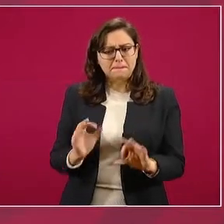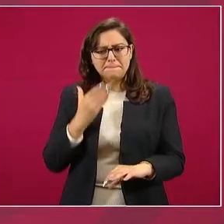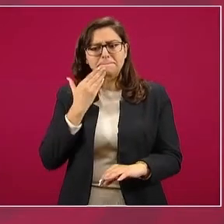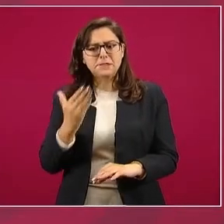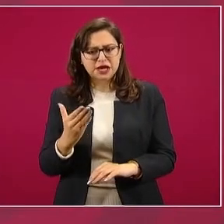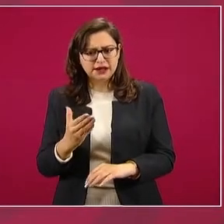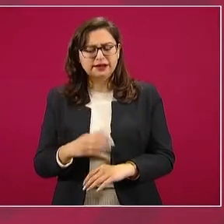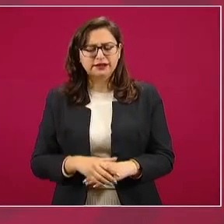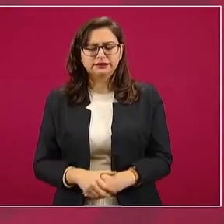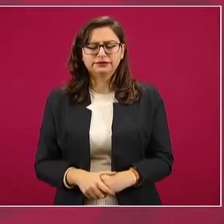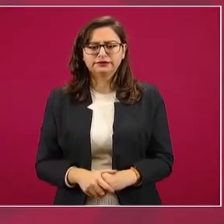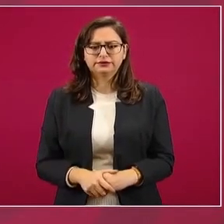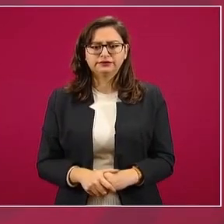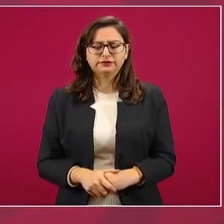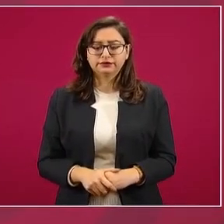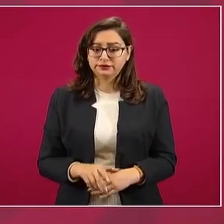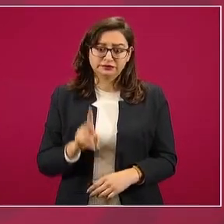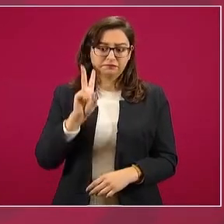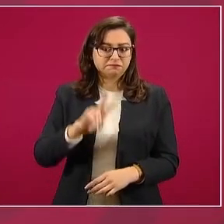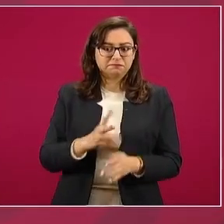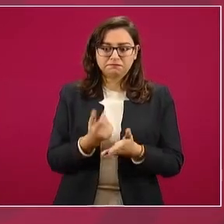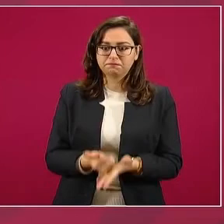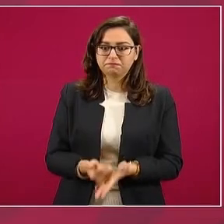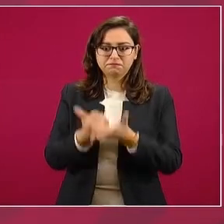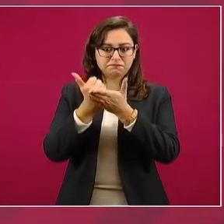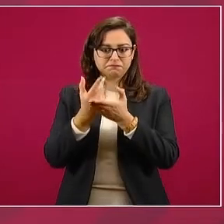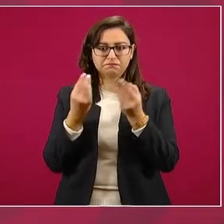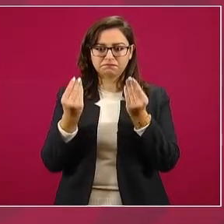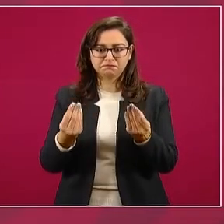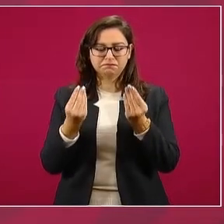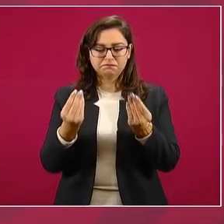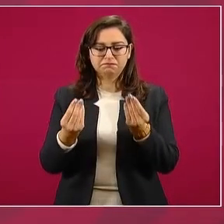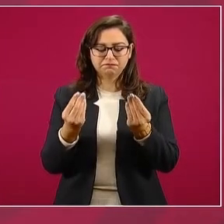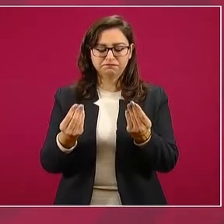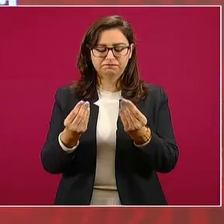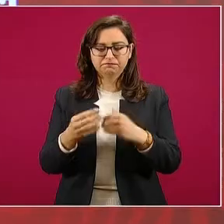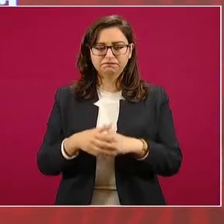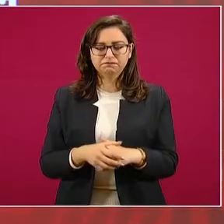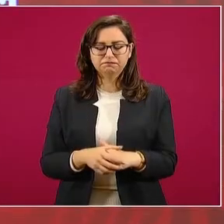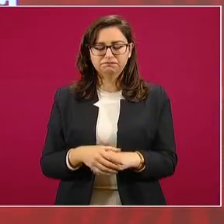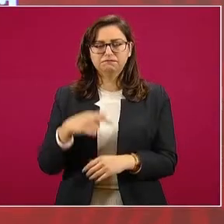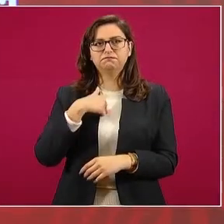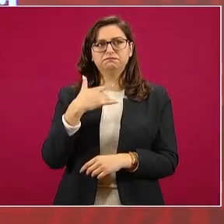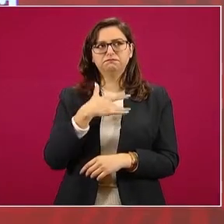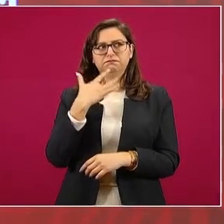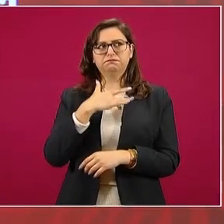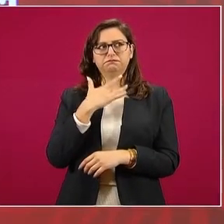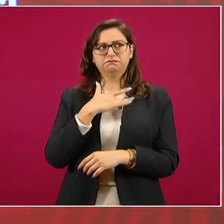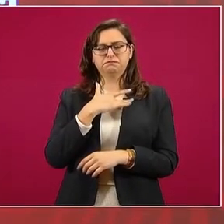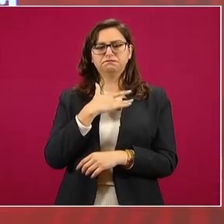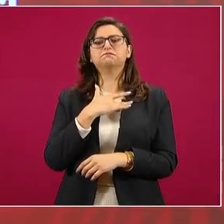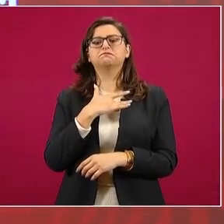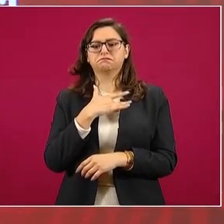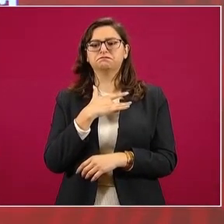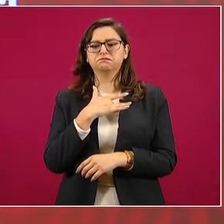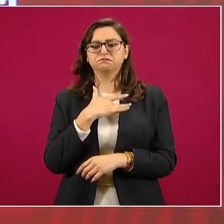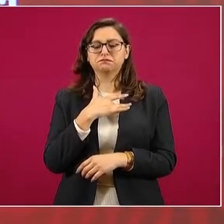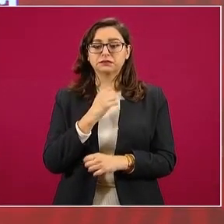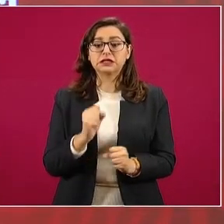Ellos han ayudado mucho y estoy seguro que pronto